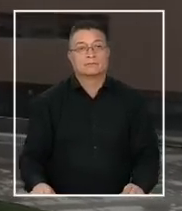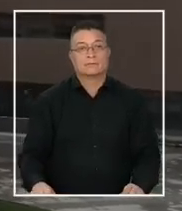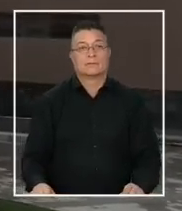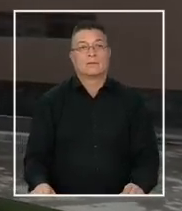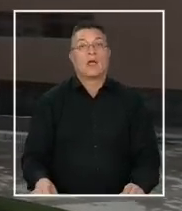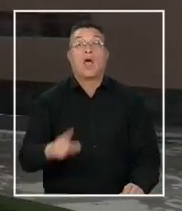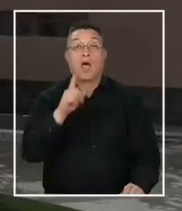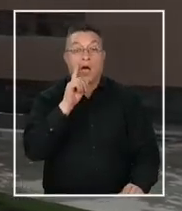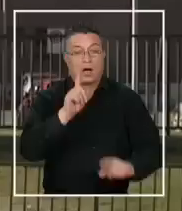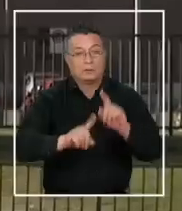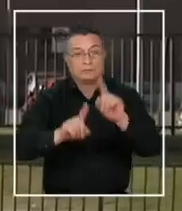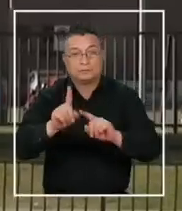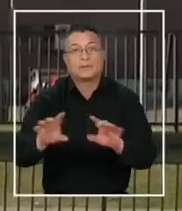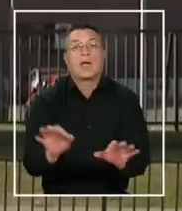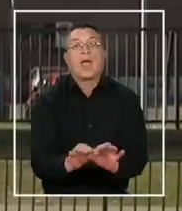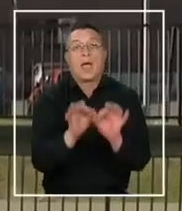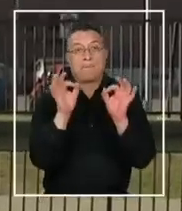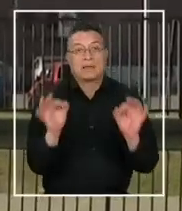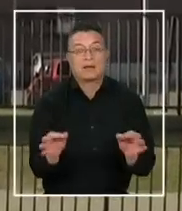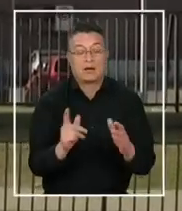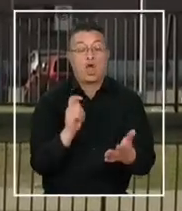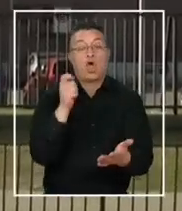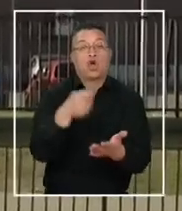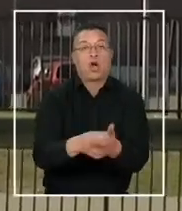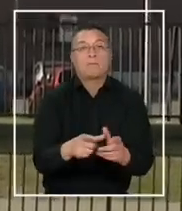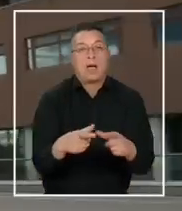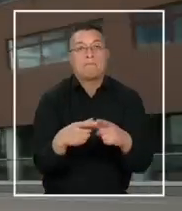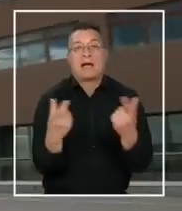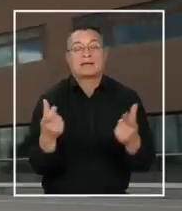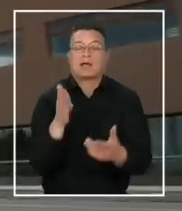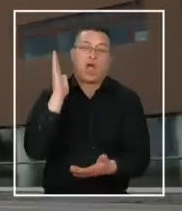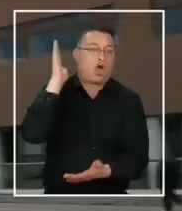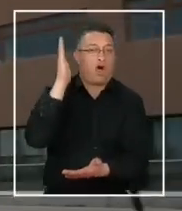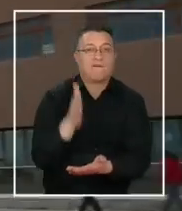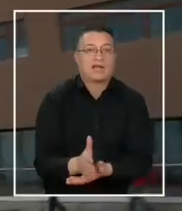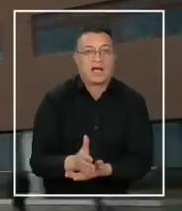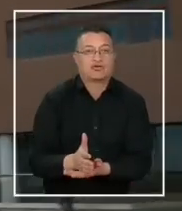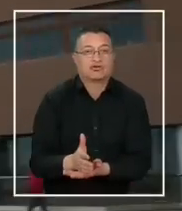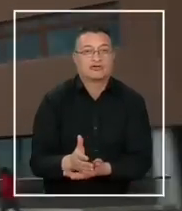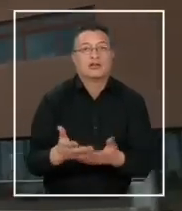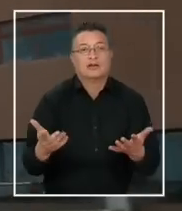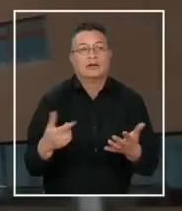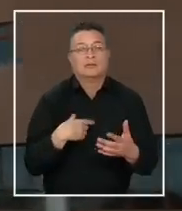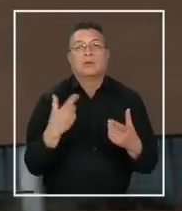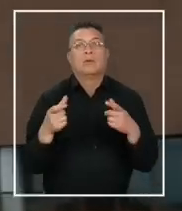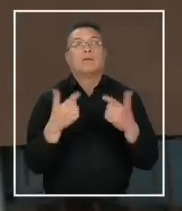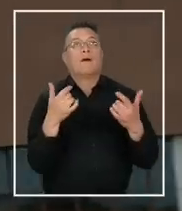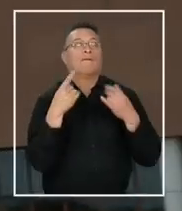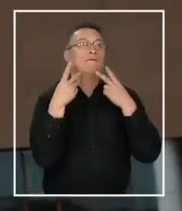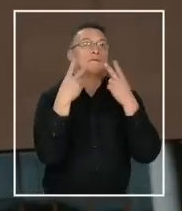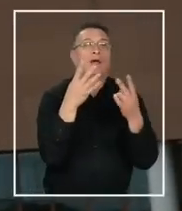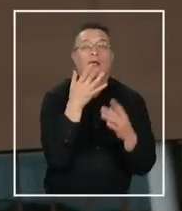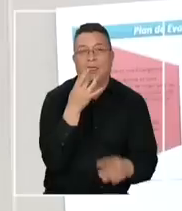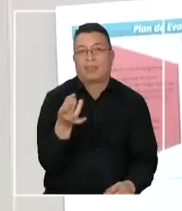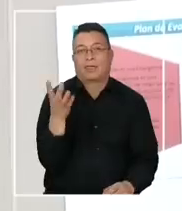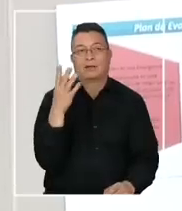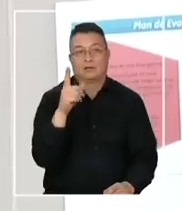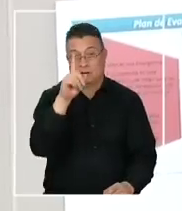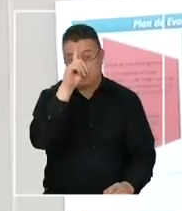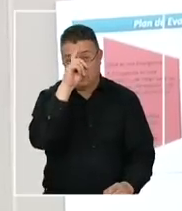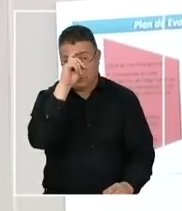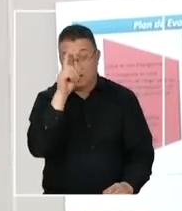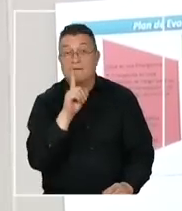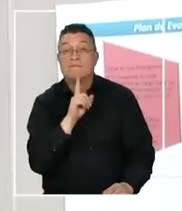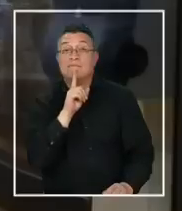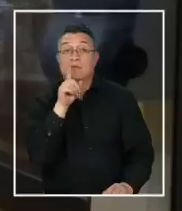Hay casos especiales en los que comprar pasajes es una obligación, lejos de un viaje de placer. En el Hospital Clínico de